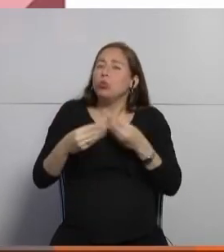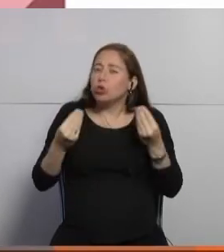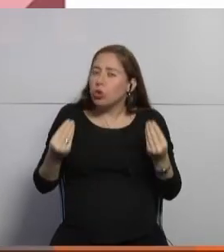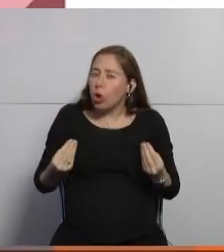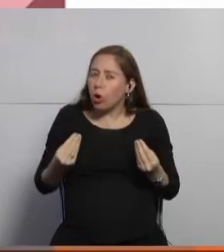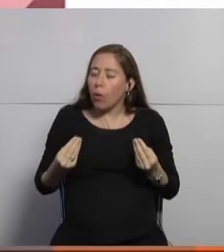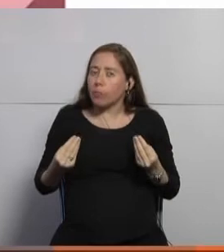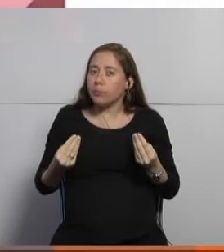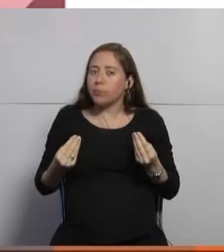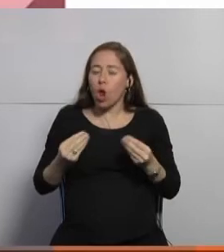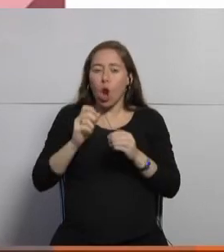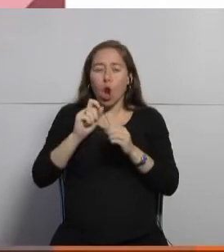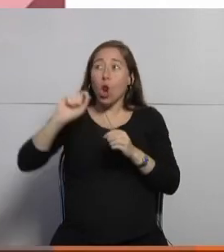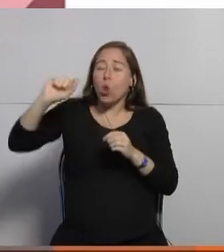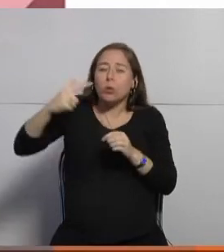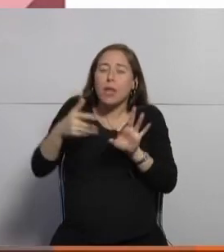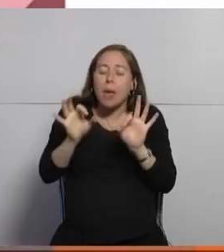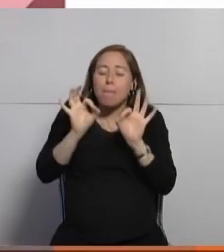UVC a través de un medio